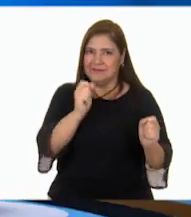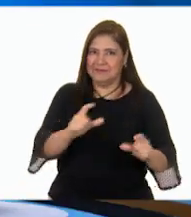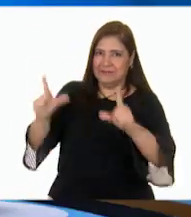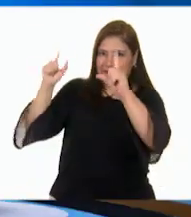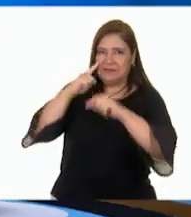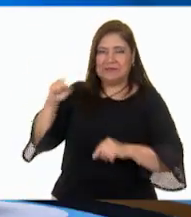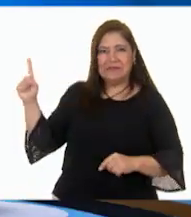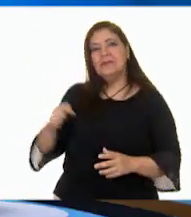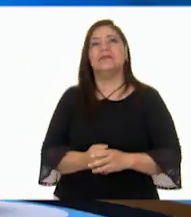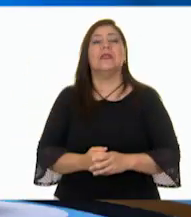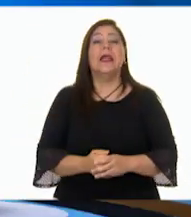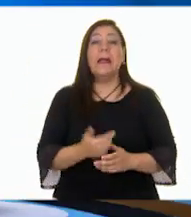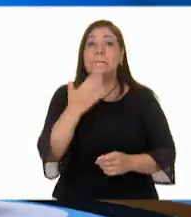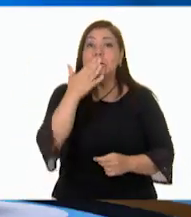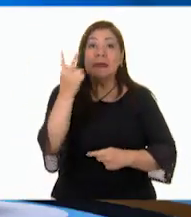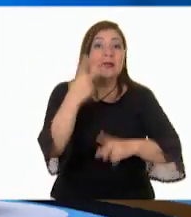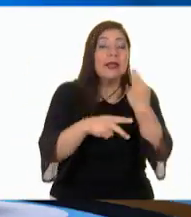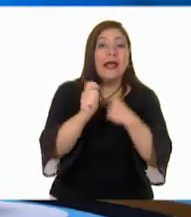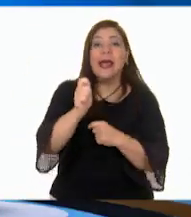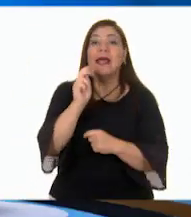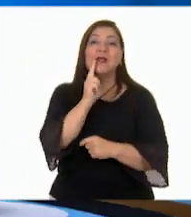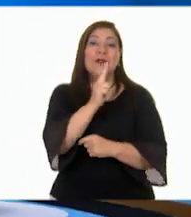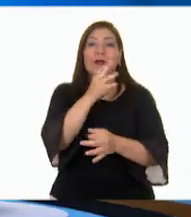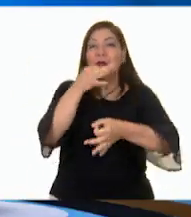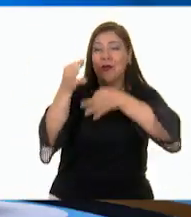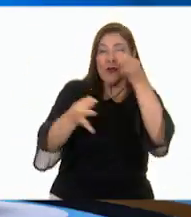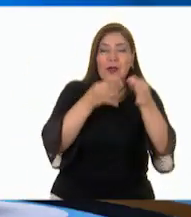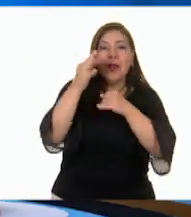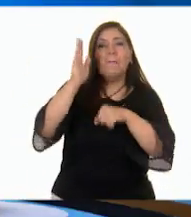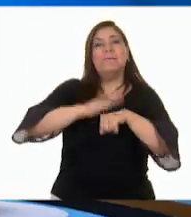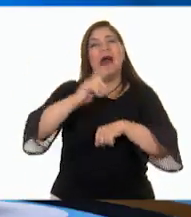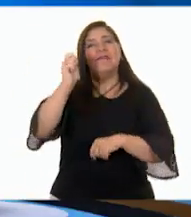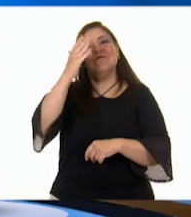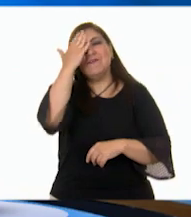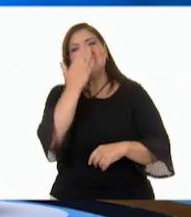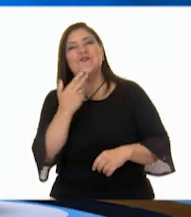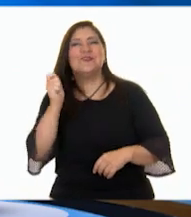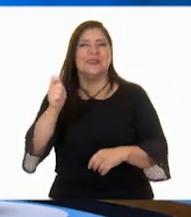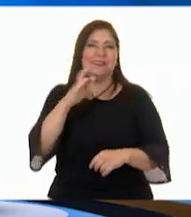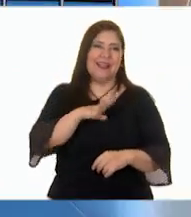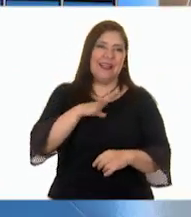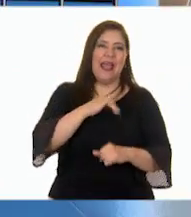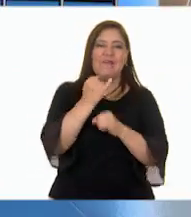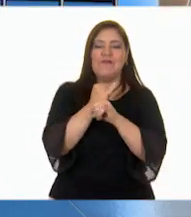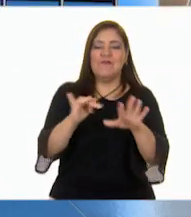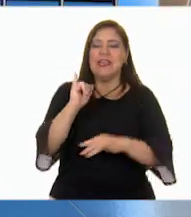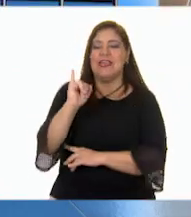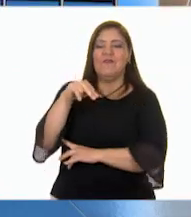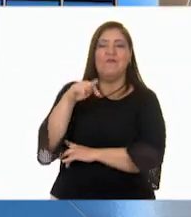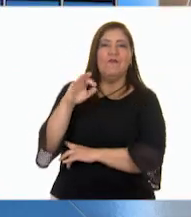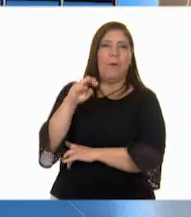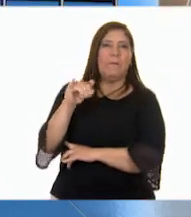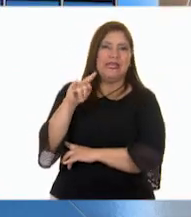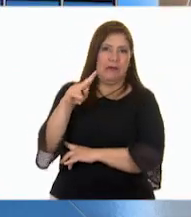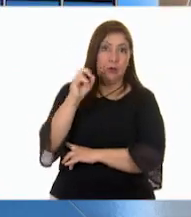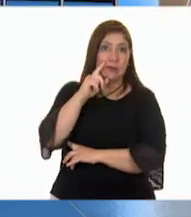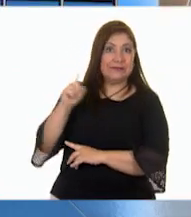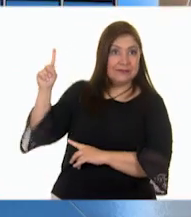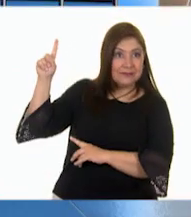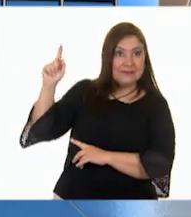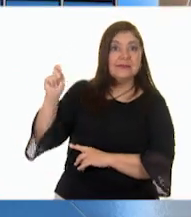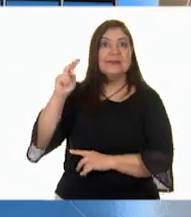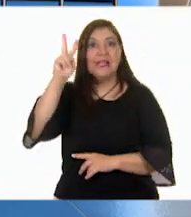Bienvenidas y bienvenidos a su noticiero favorito y popular de Aprende en Casa, el informativo. Me da mucho gusto que estén